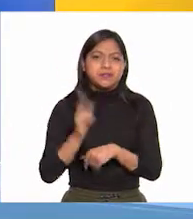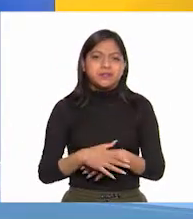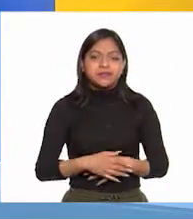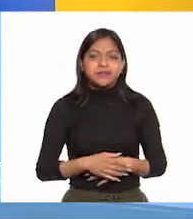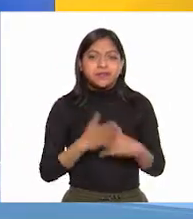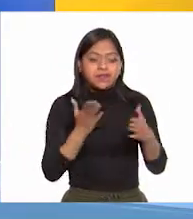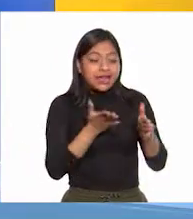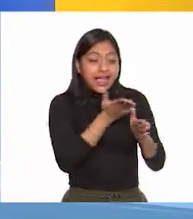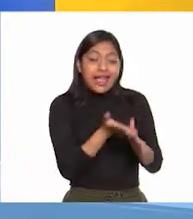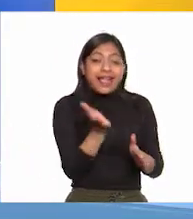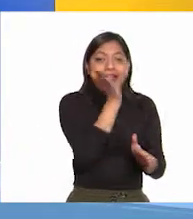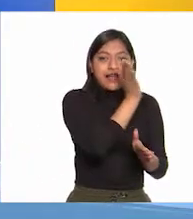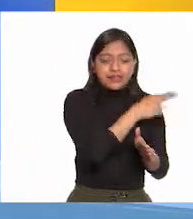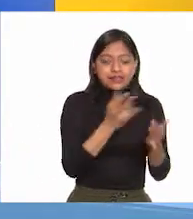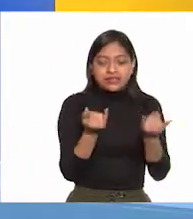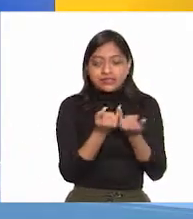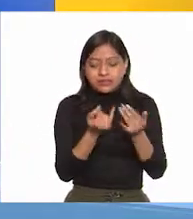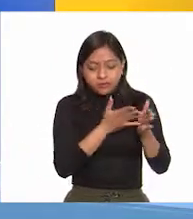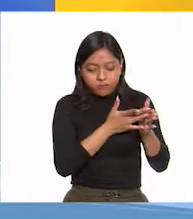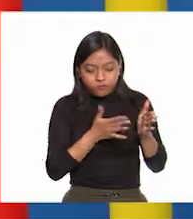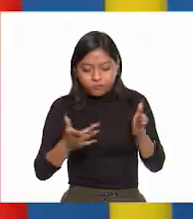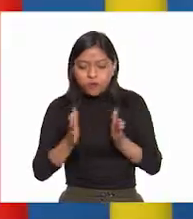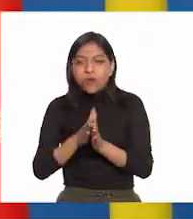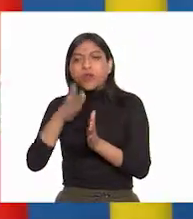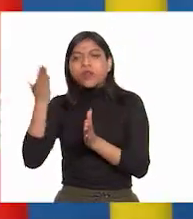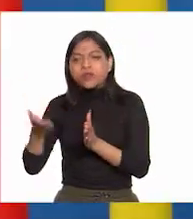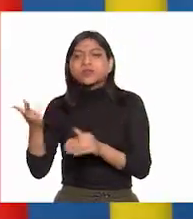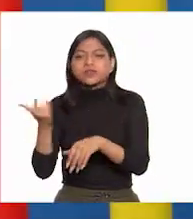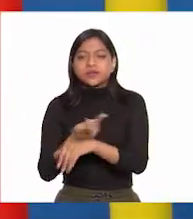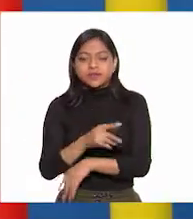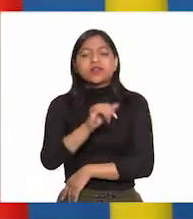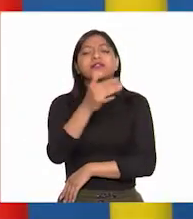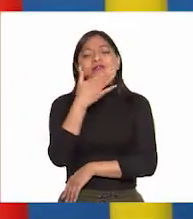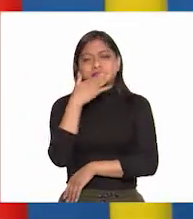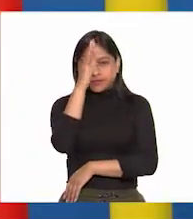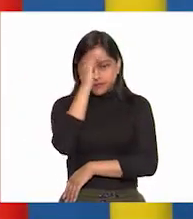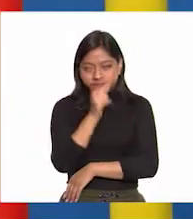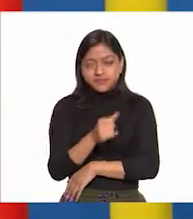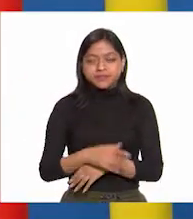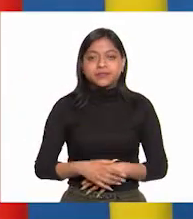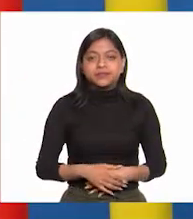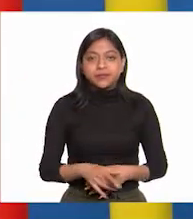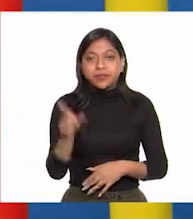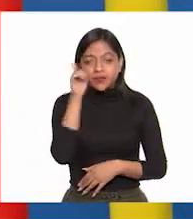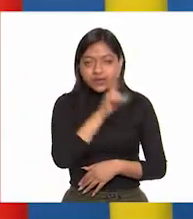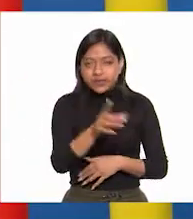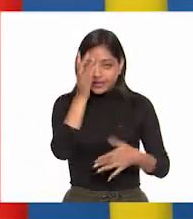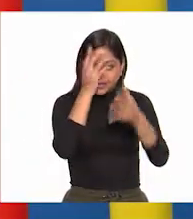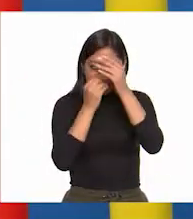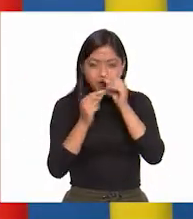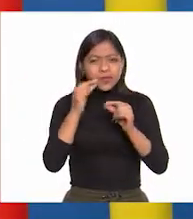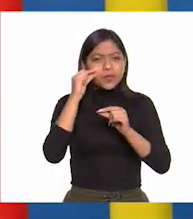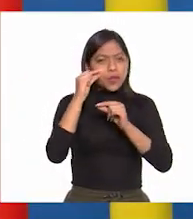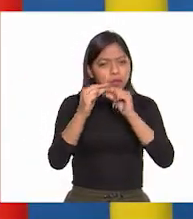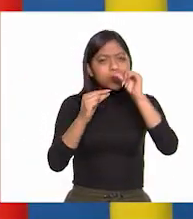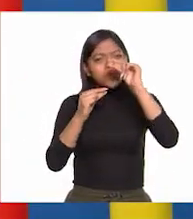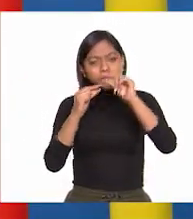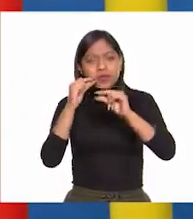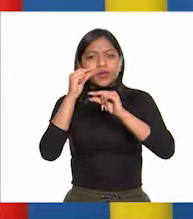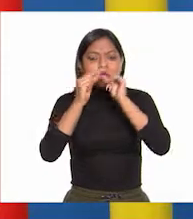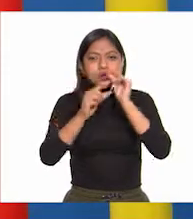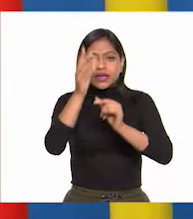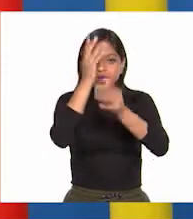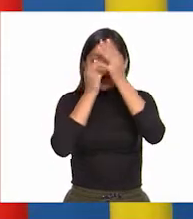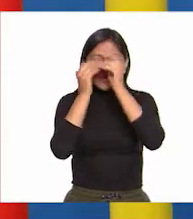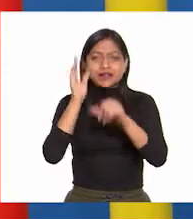antes, durante y después del movimiento. Me parece perfecto, maestra. Así podemos ir aprendiendo poco a poco y comprendiendo